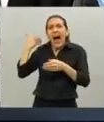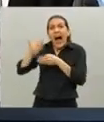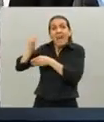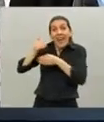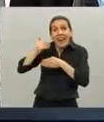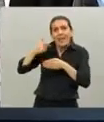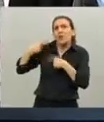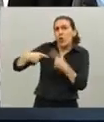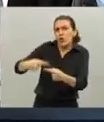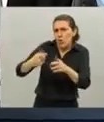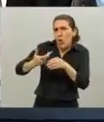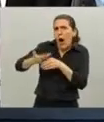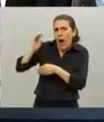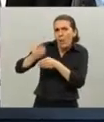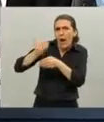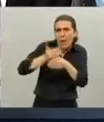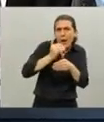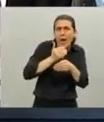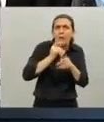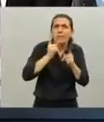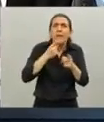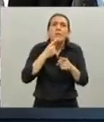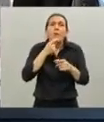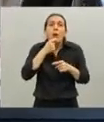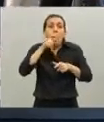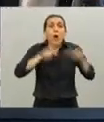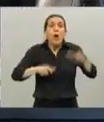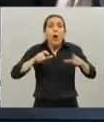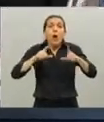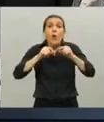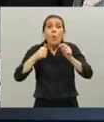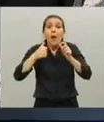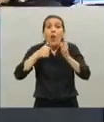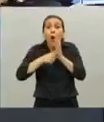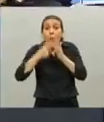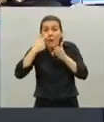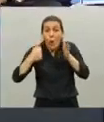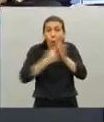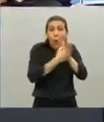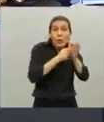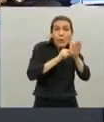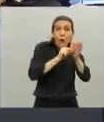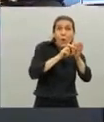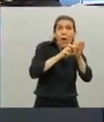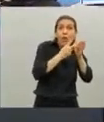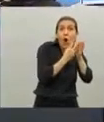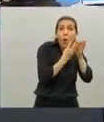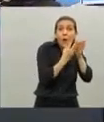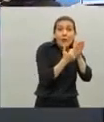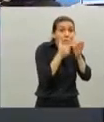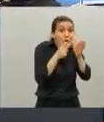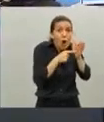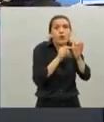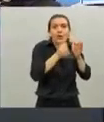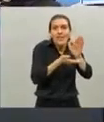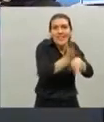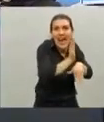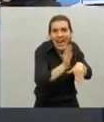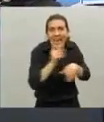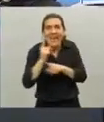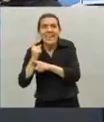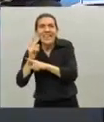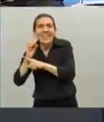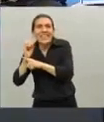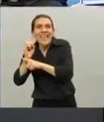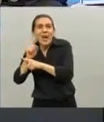con el criterio este del documento par el día par documento impar el día impar o lo que estamos buscando acá es el tema de evitar